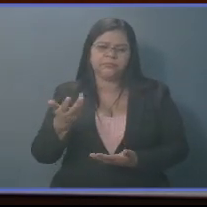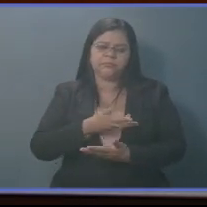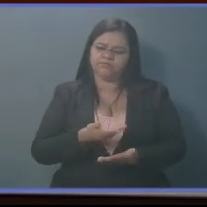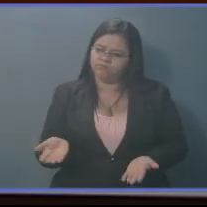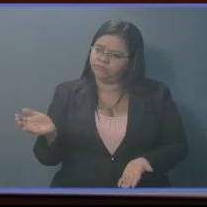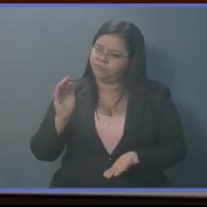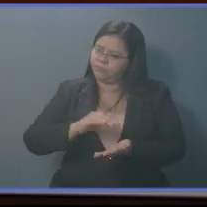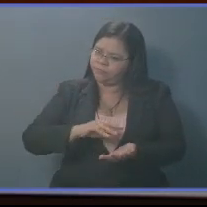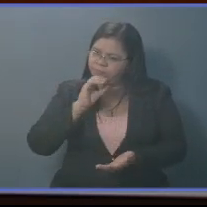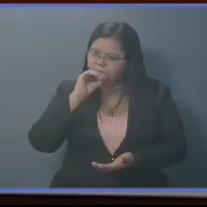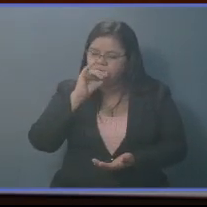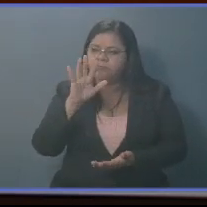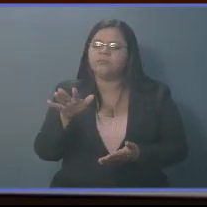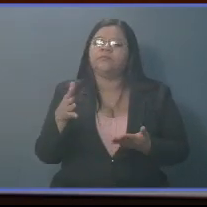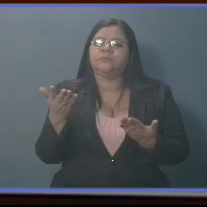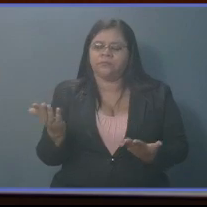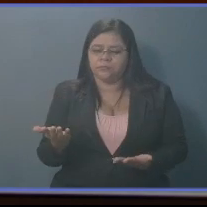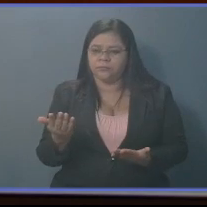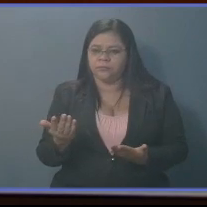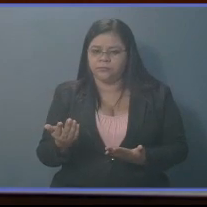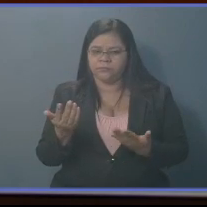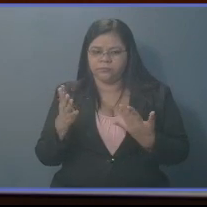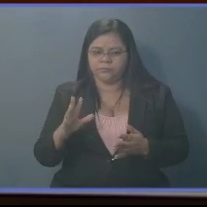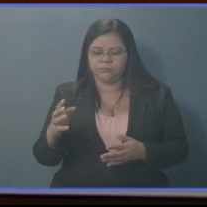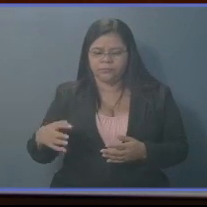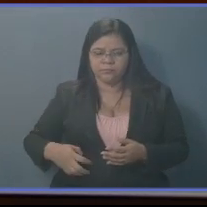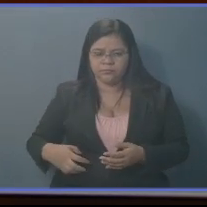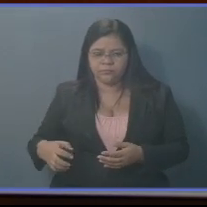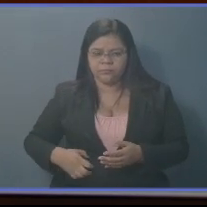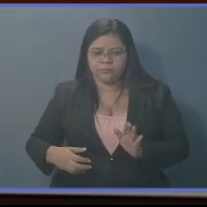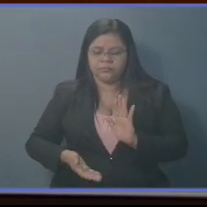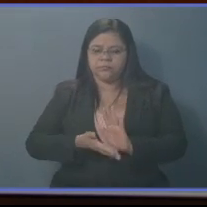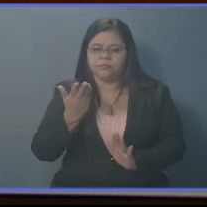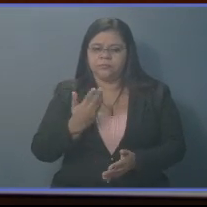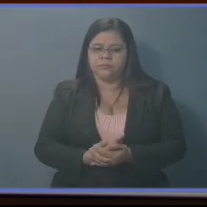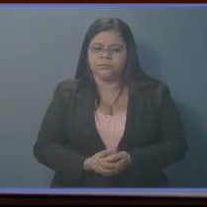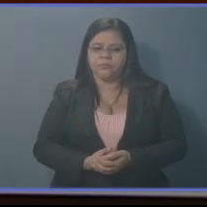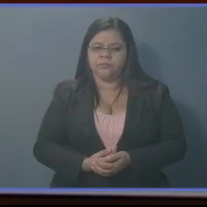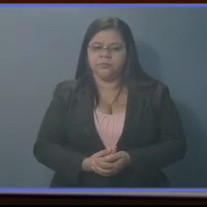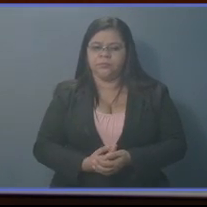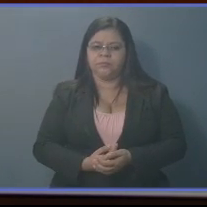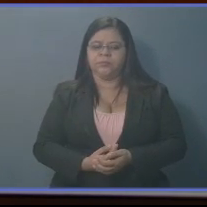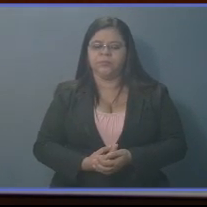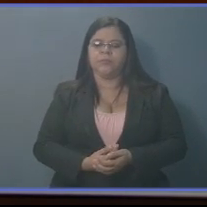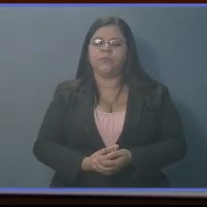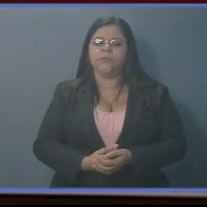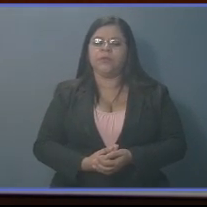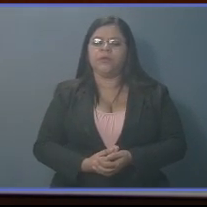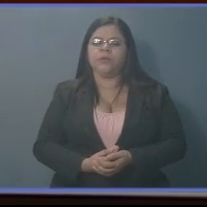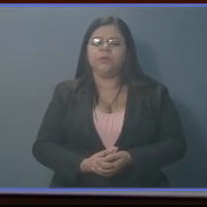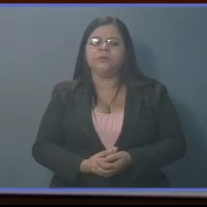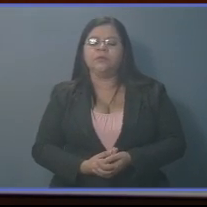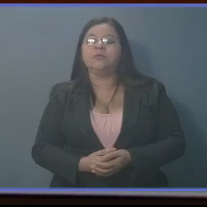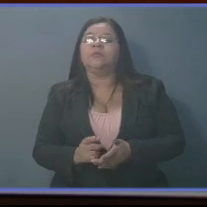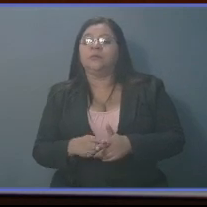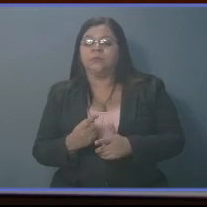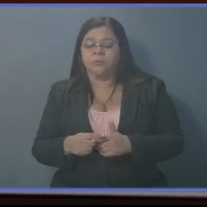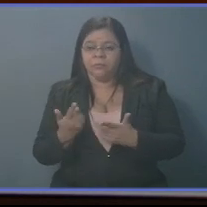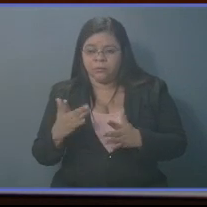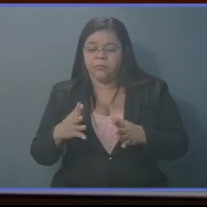repetirlo para que se grave y se rompa una mentira. ¿Qué contiene esta ley? La salud como eje